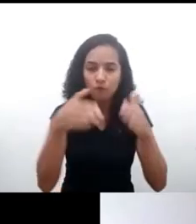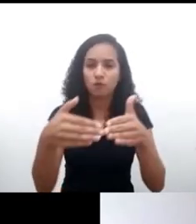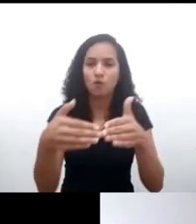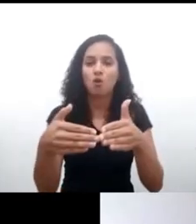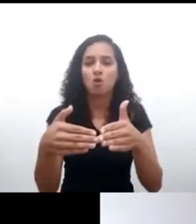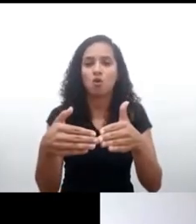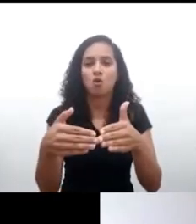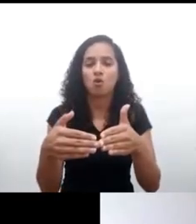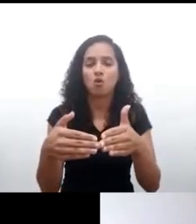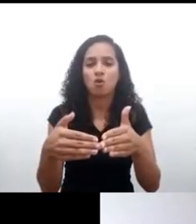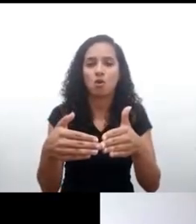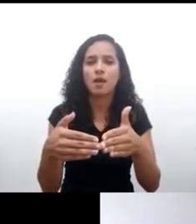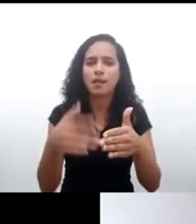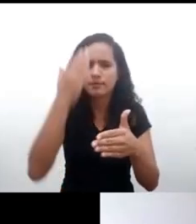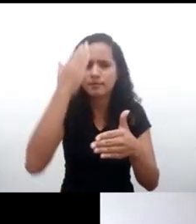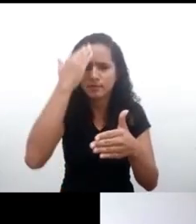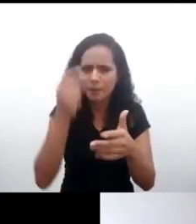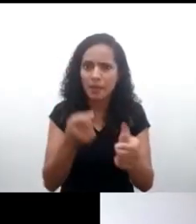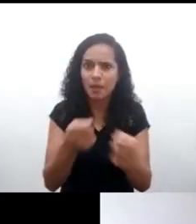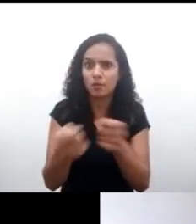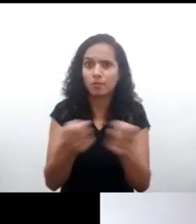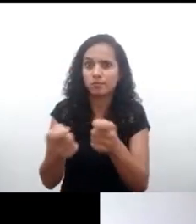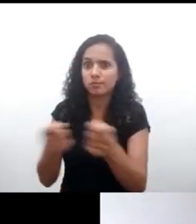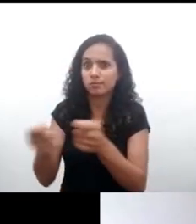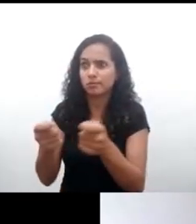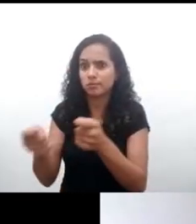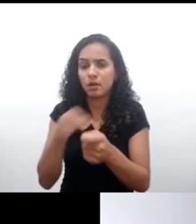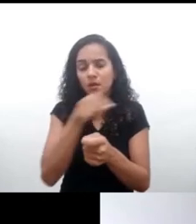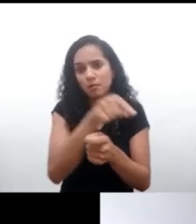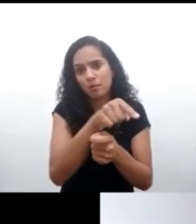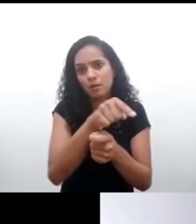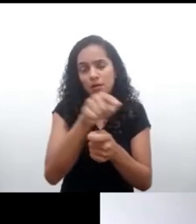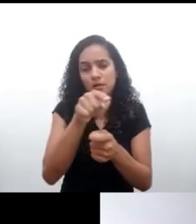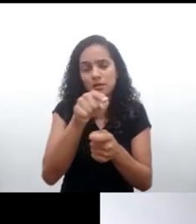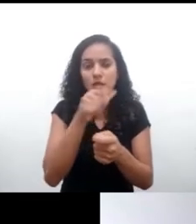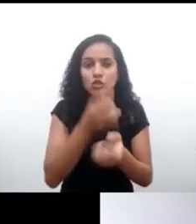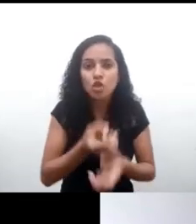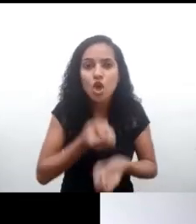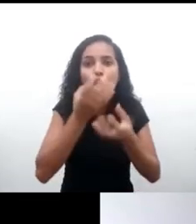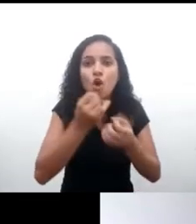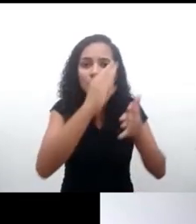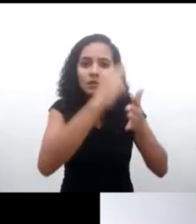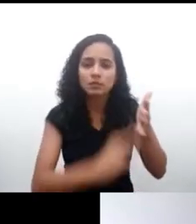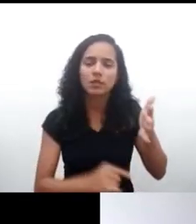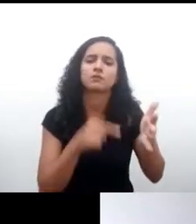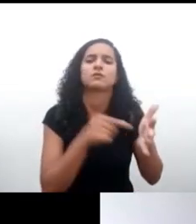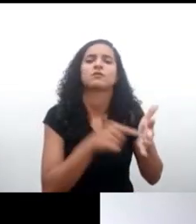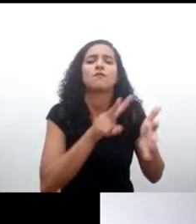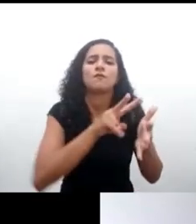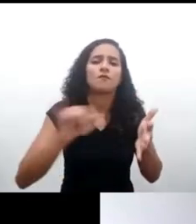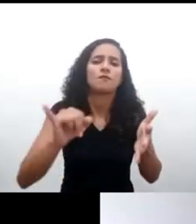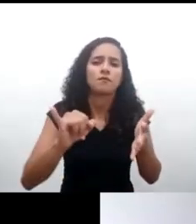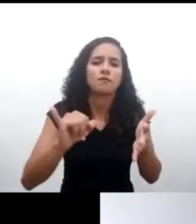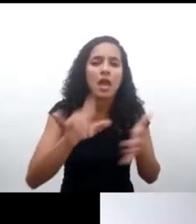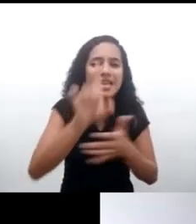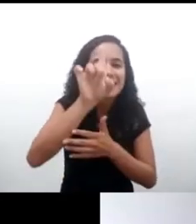asiento en el norte global. El Comentario General 25 es contundente al establecer que los deberes de cuidado y protección de los niños, niñas y